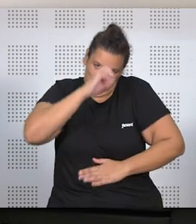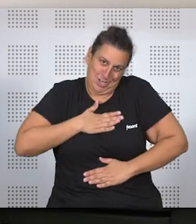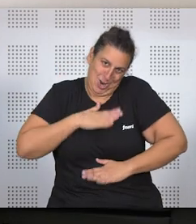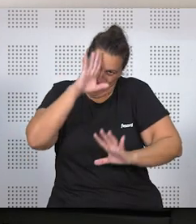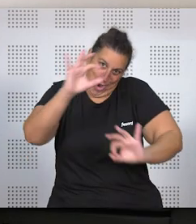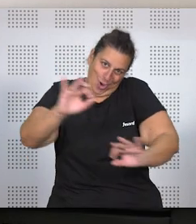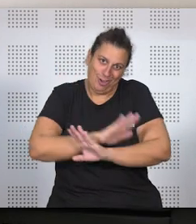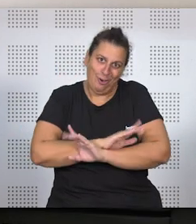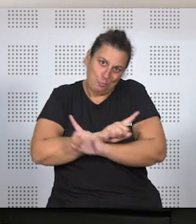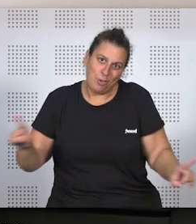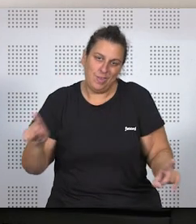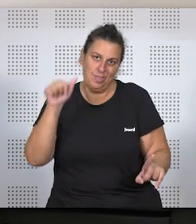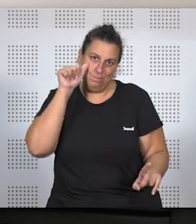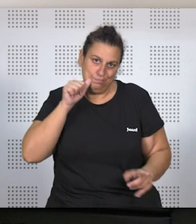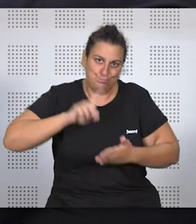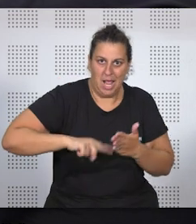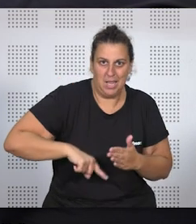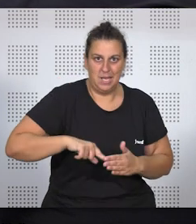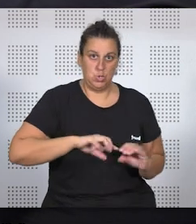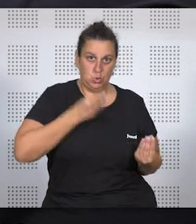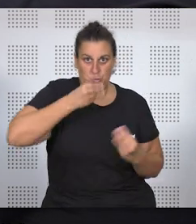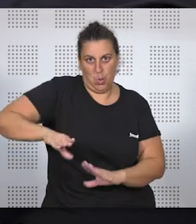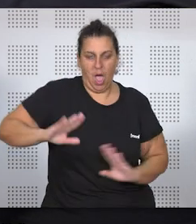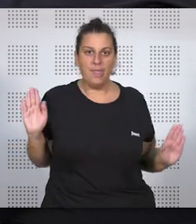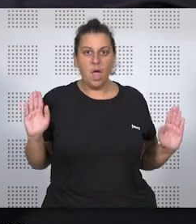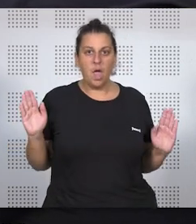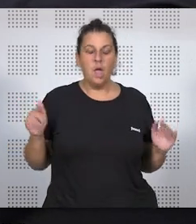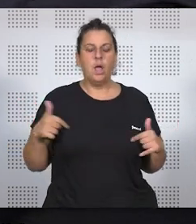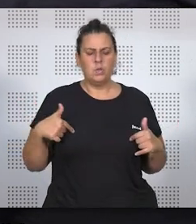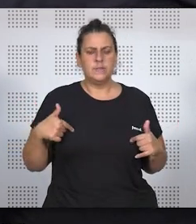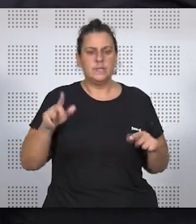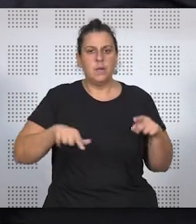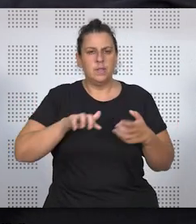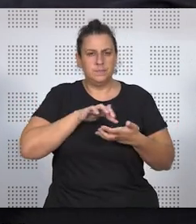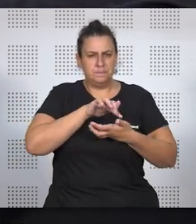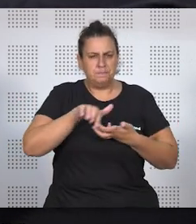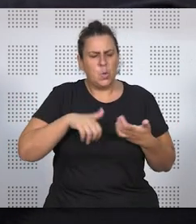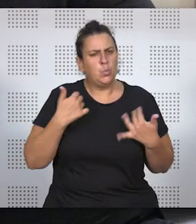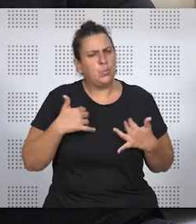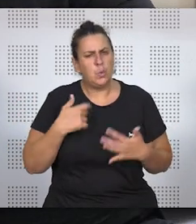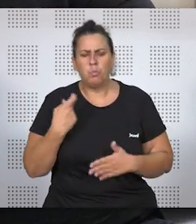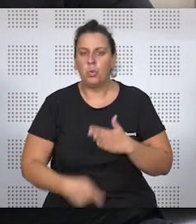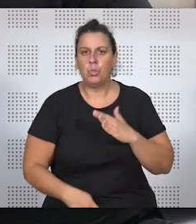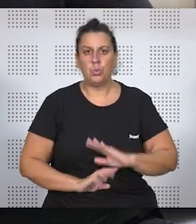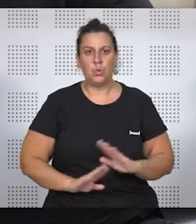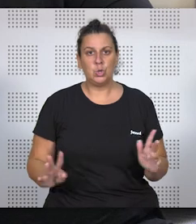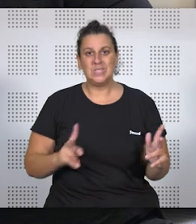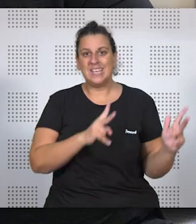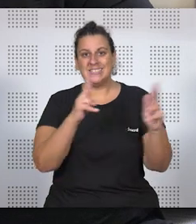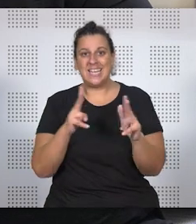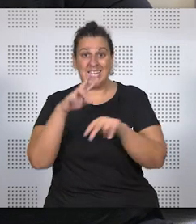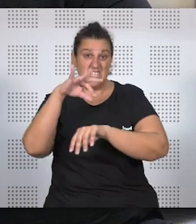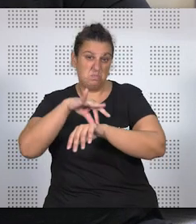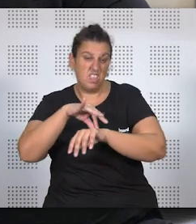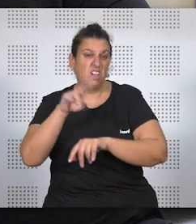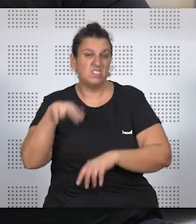vista, pero, claro, allí no, y entonces a veces provoca unos conflictos, uff, muy duros, también en series médicas, por